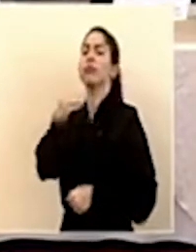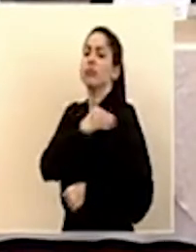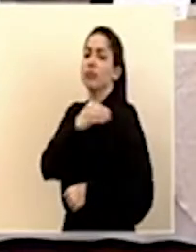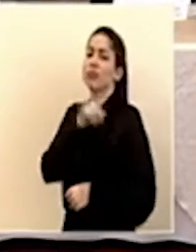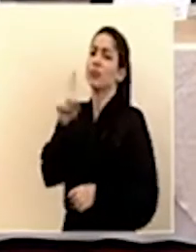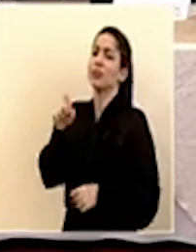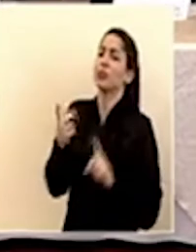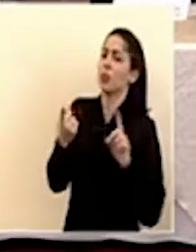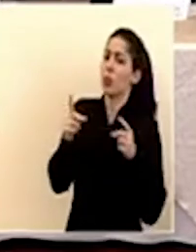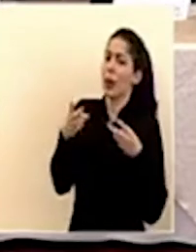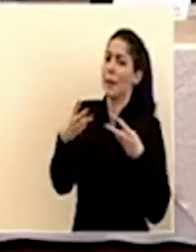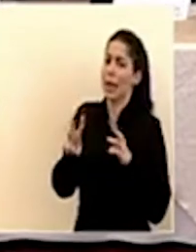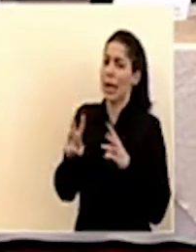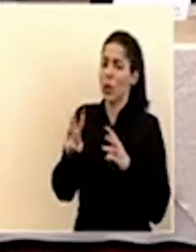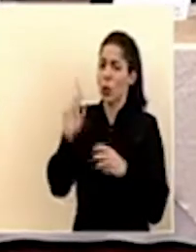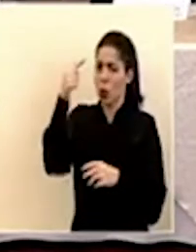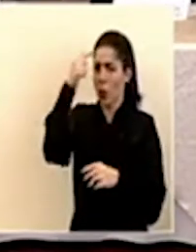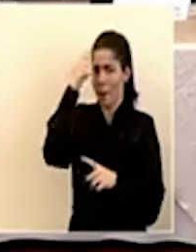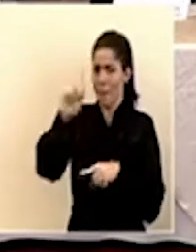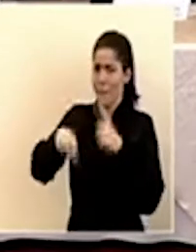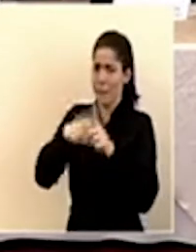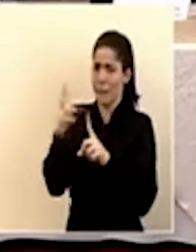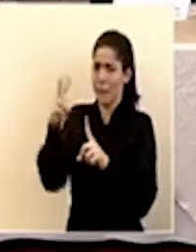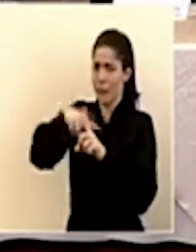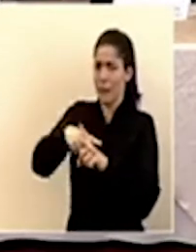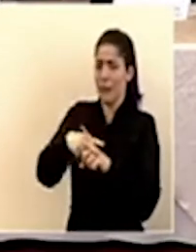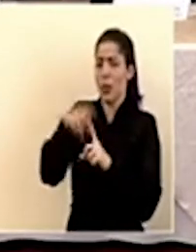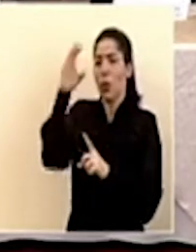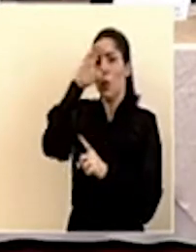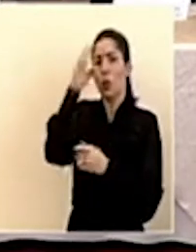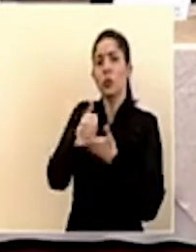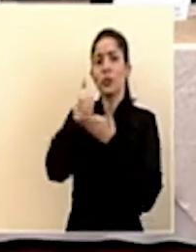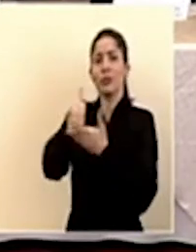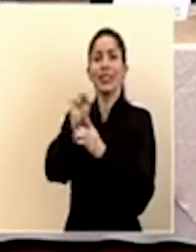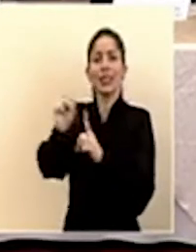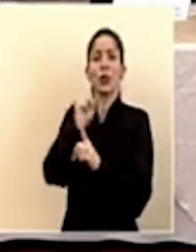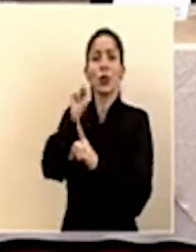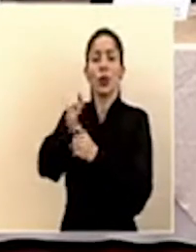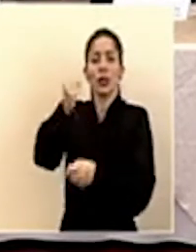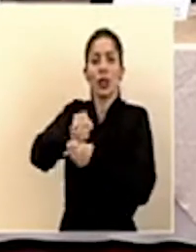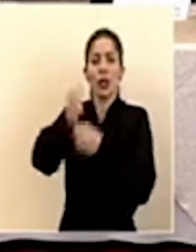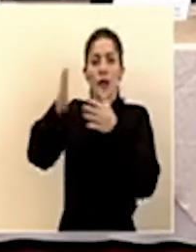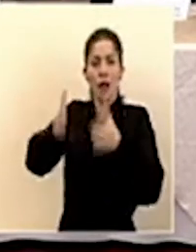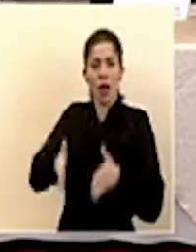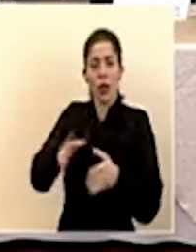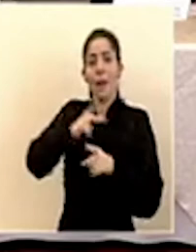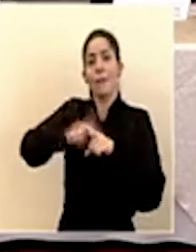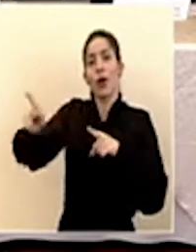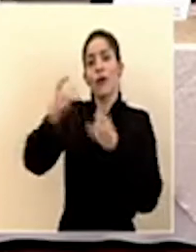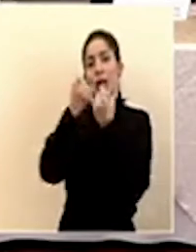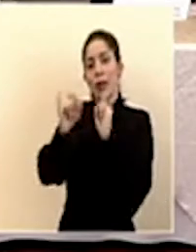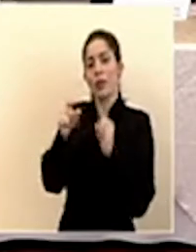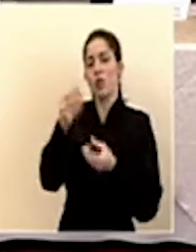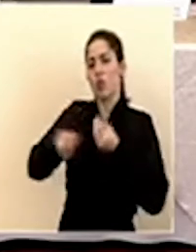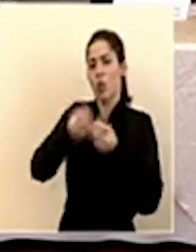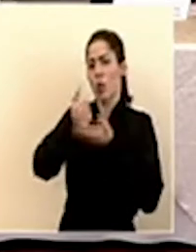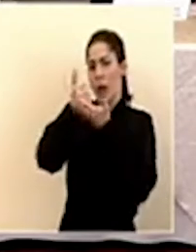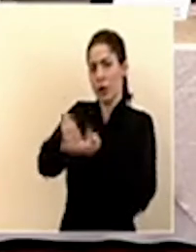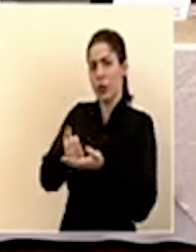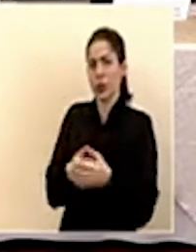en qué medidas tomará el gobierno para ayudar a la situación de los trabajadores y profesionales independientes.